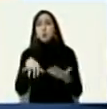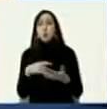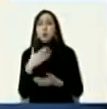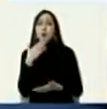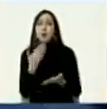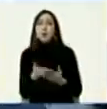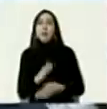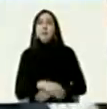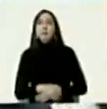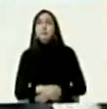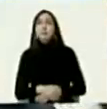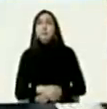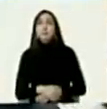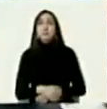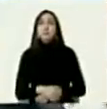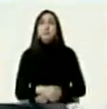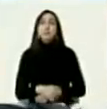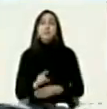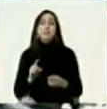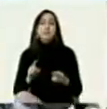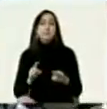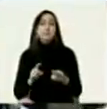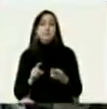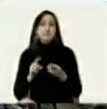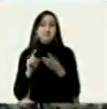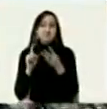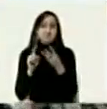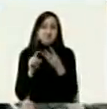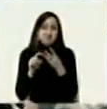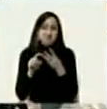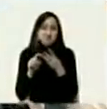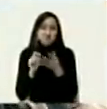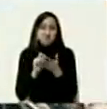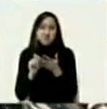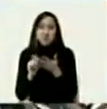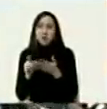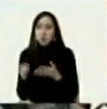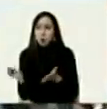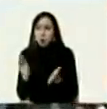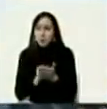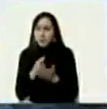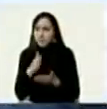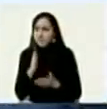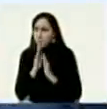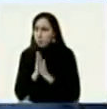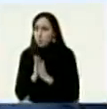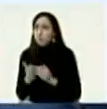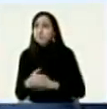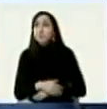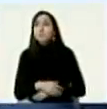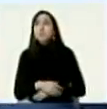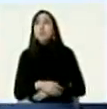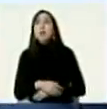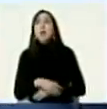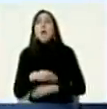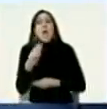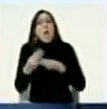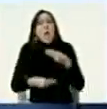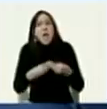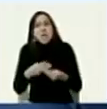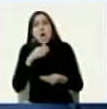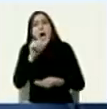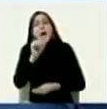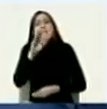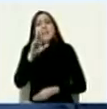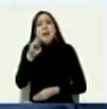la tercera me la pudiera redondear que no no la copié bien saber cuál es su lectura de lo que está ocurriendo en Afganistán